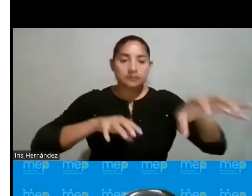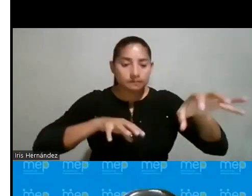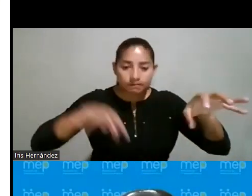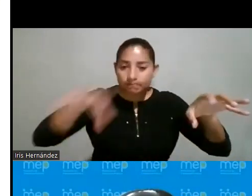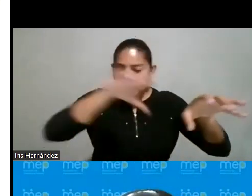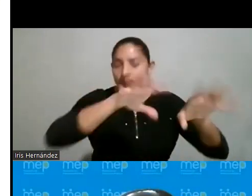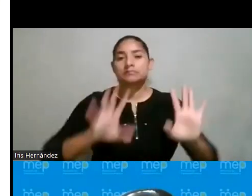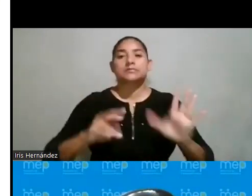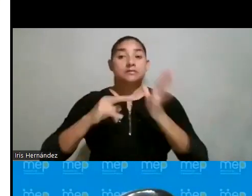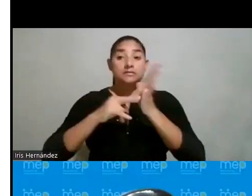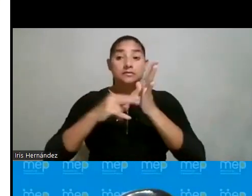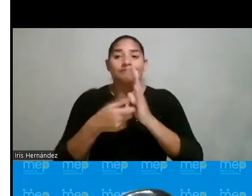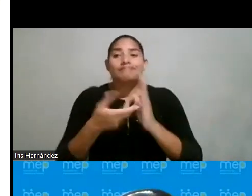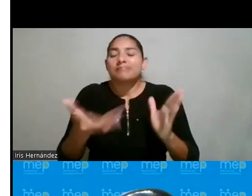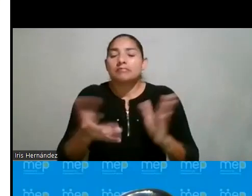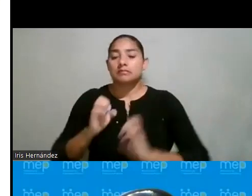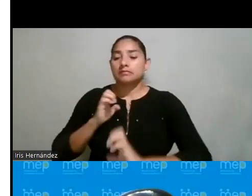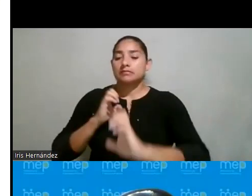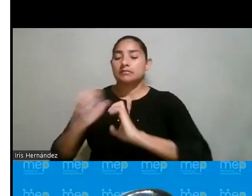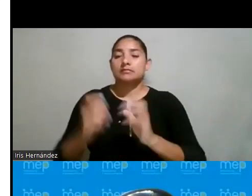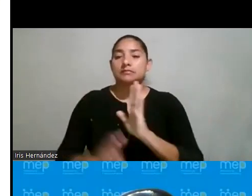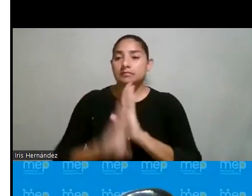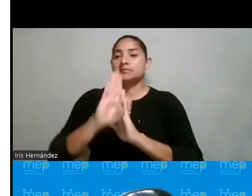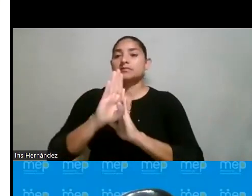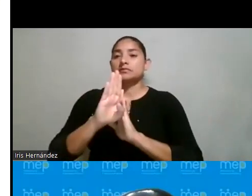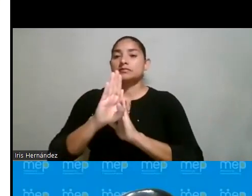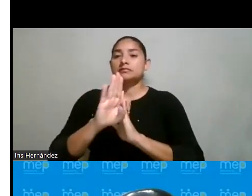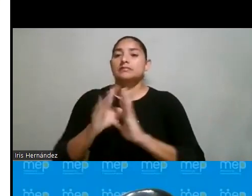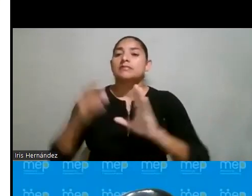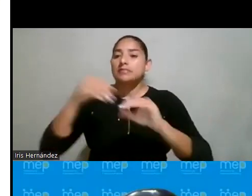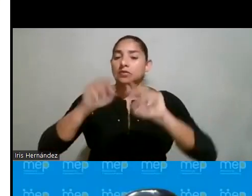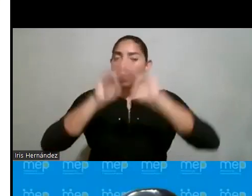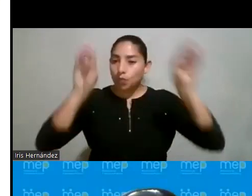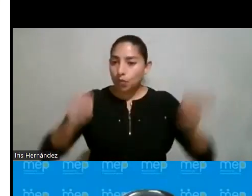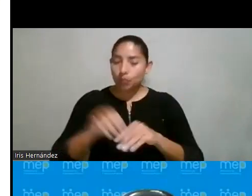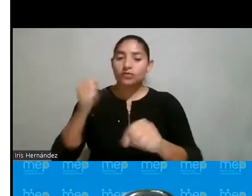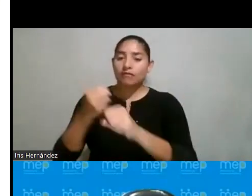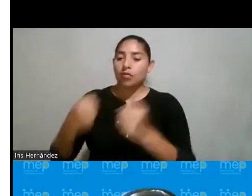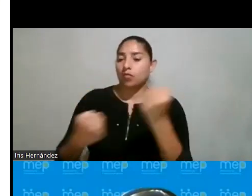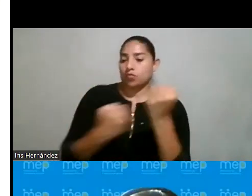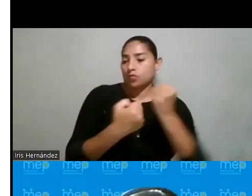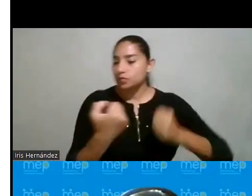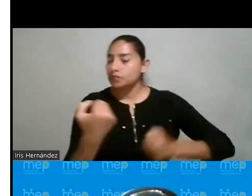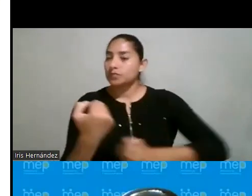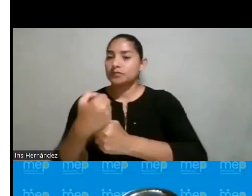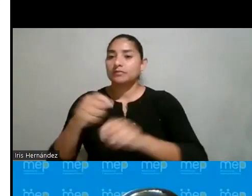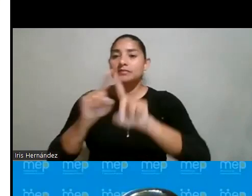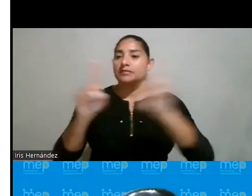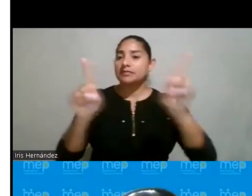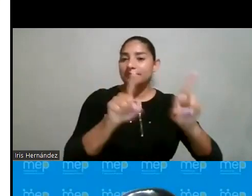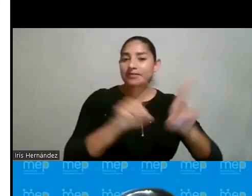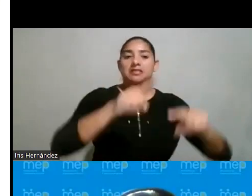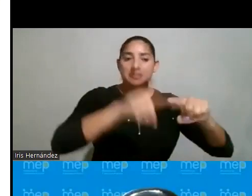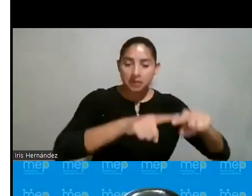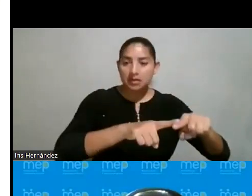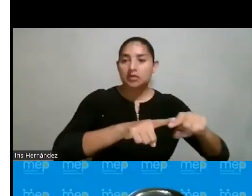Es decir, esta estrategia viene a desarrollarse dentro de un marco de trabajo colaborativo entre diferentes dependencias,